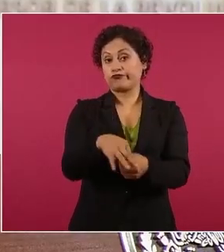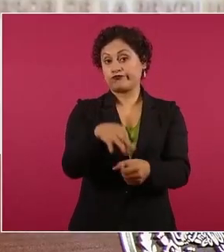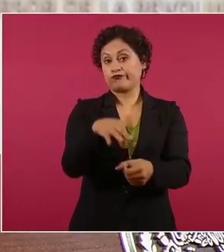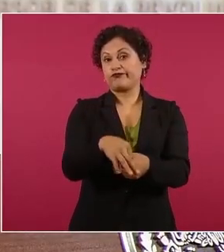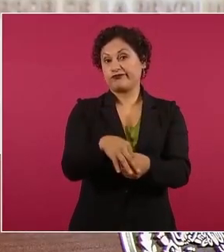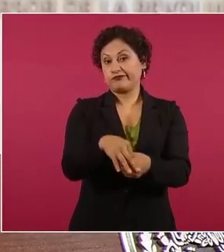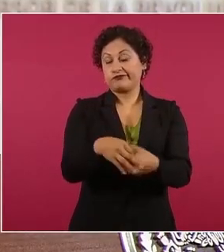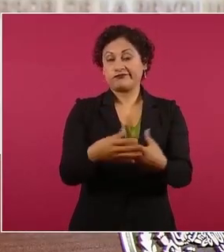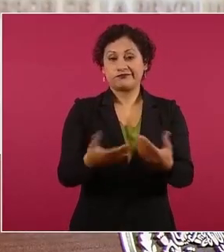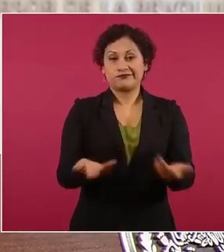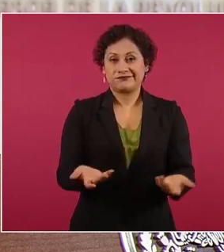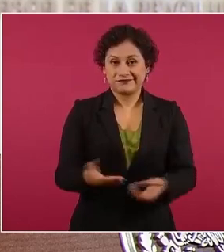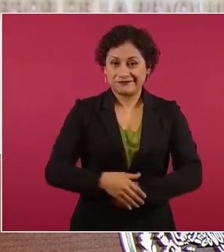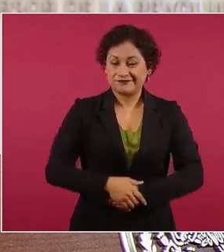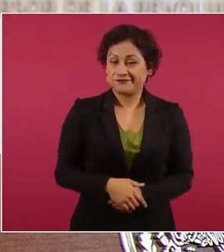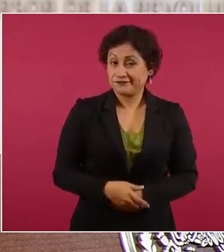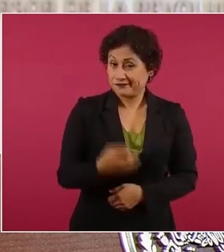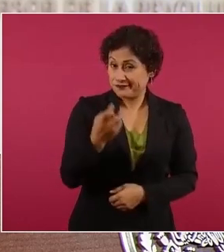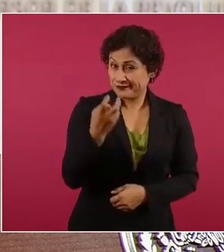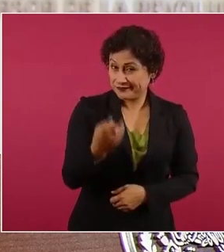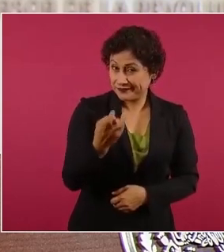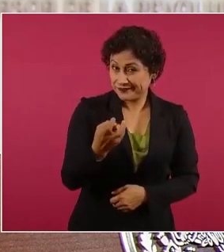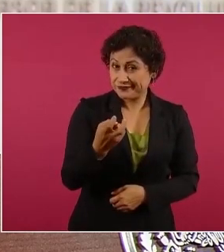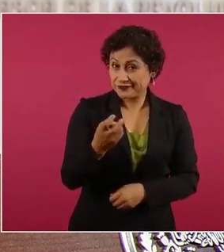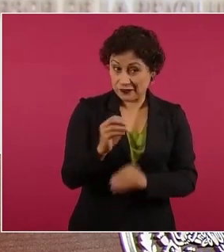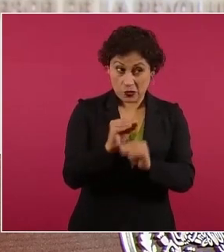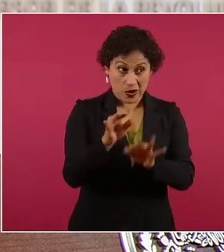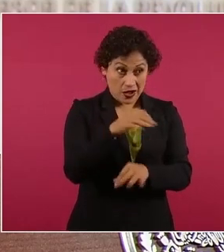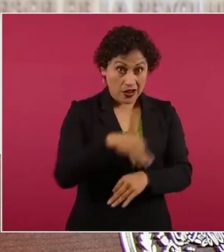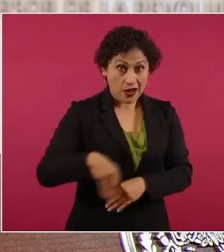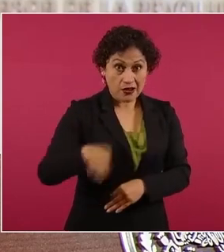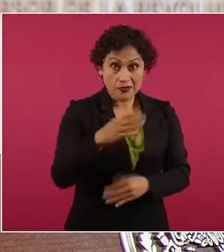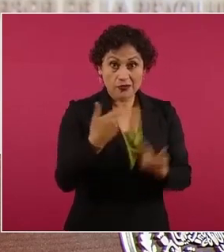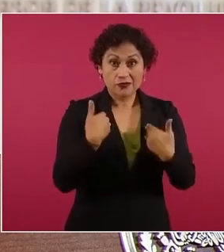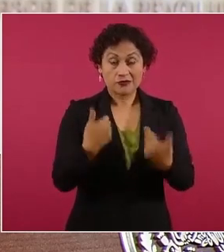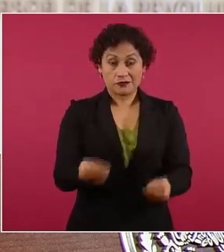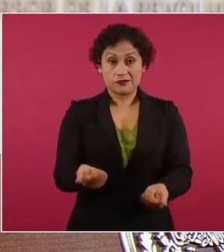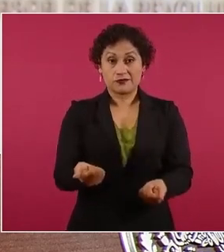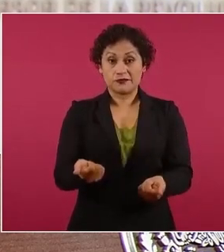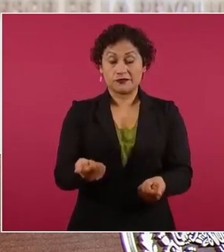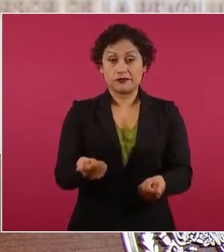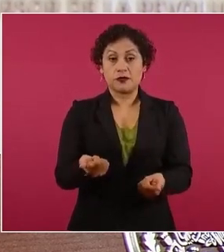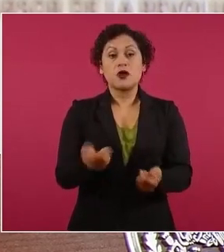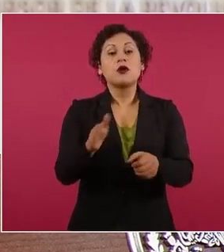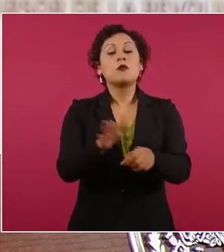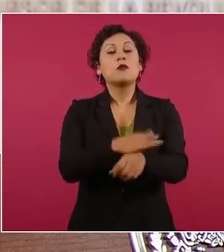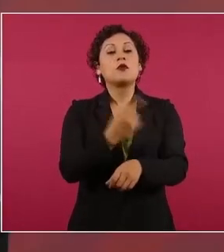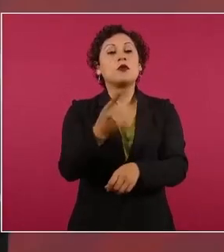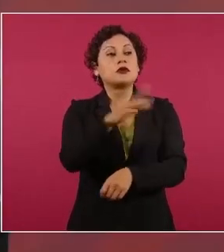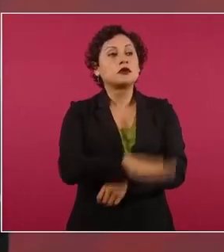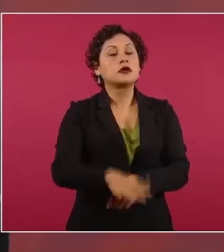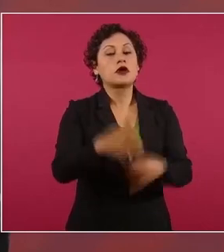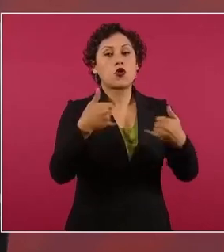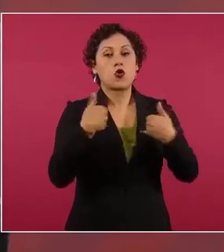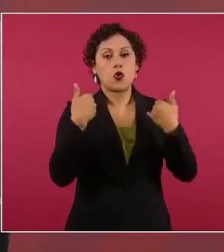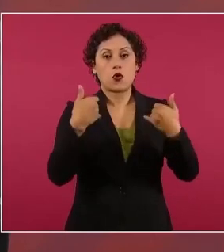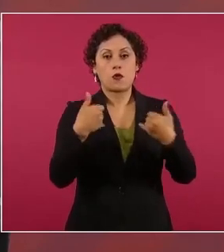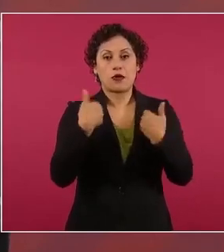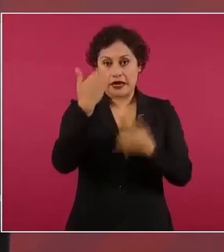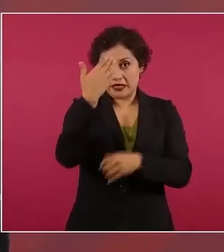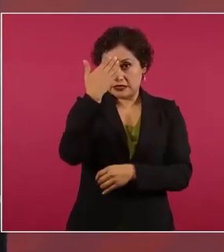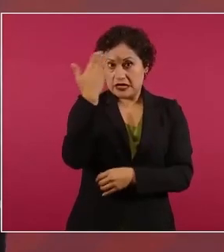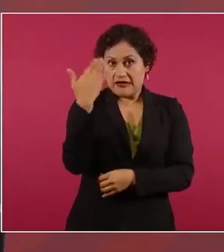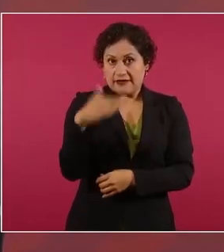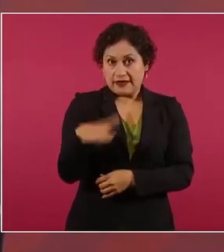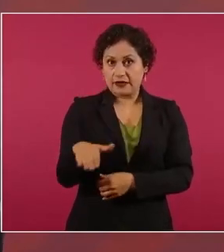esto debe de quedar claro para los jóvenes qué pasó